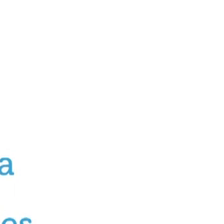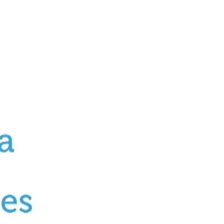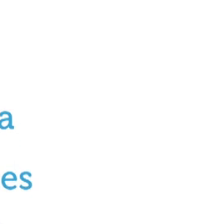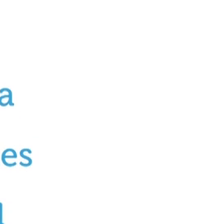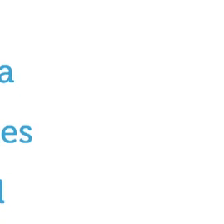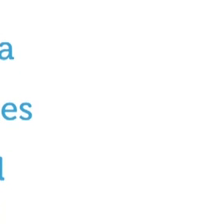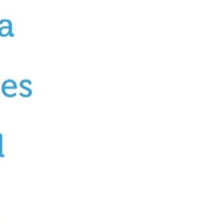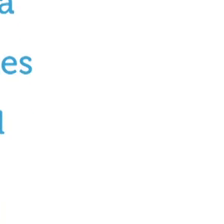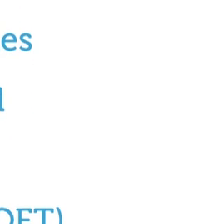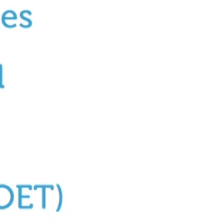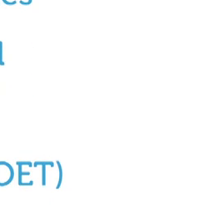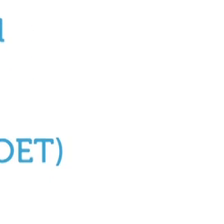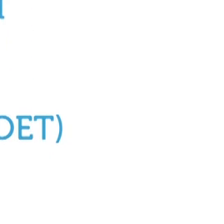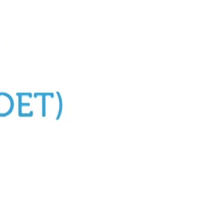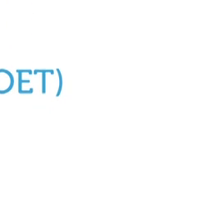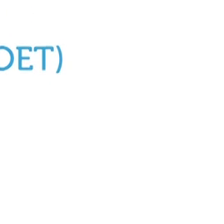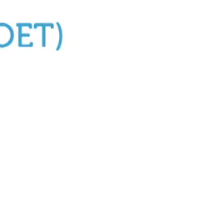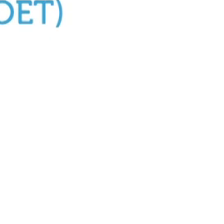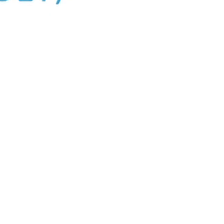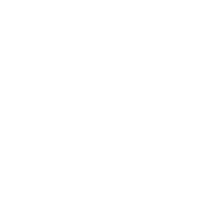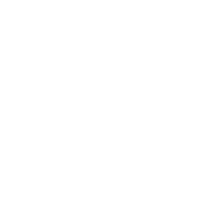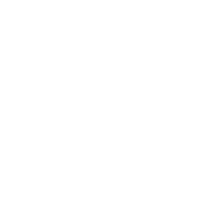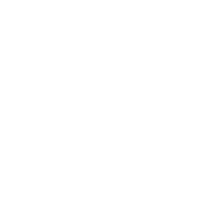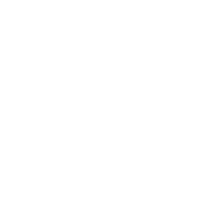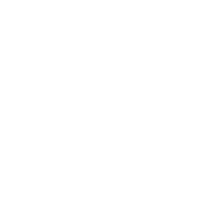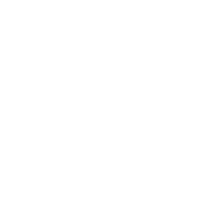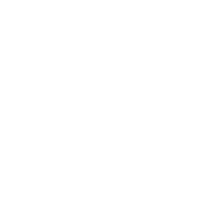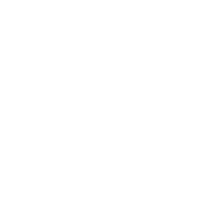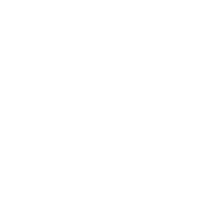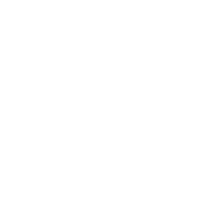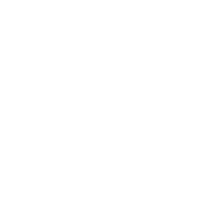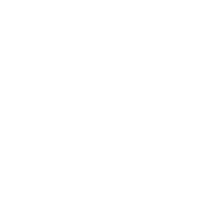Gracias por Gracias por